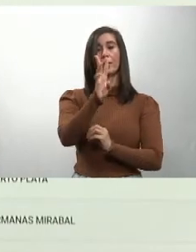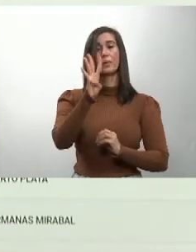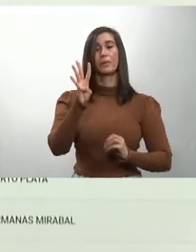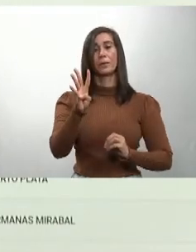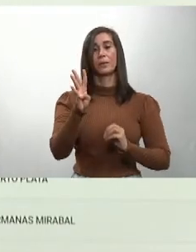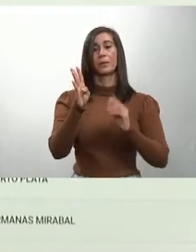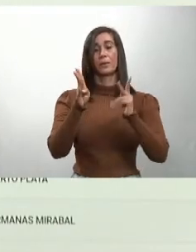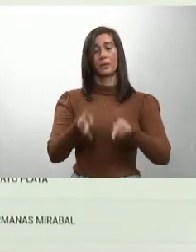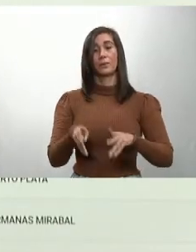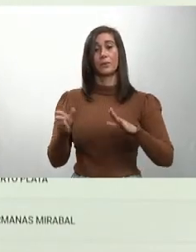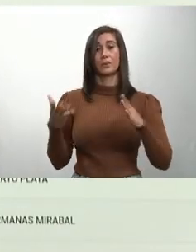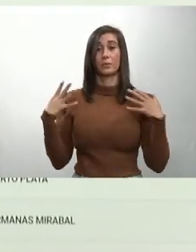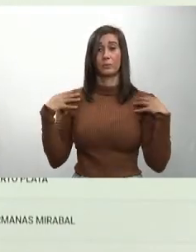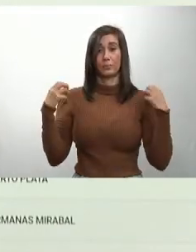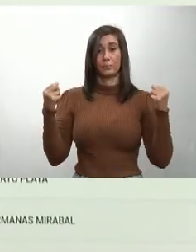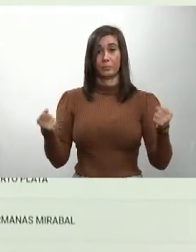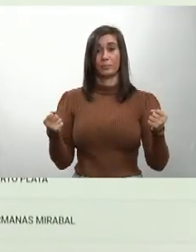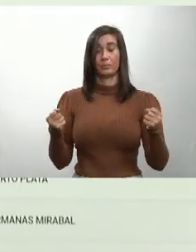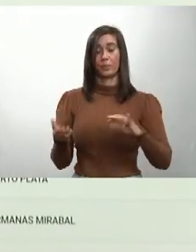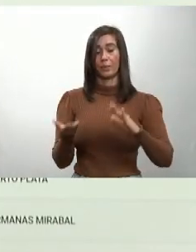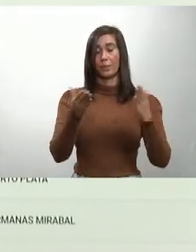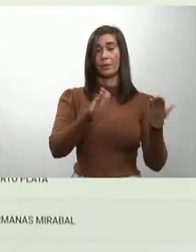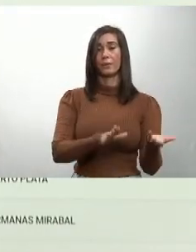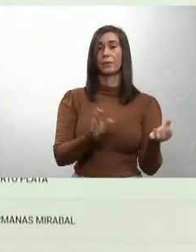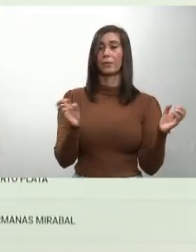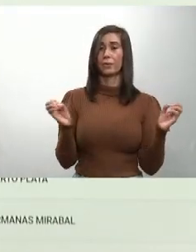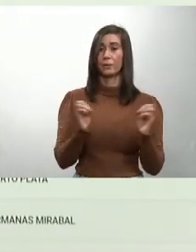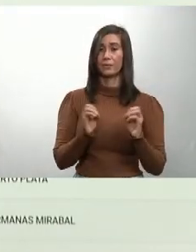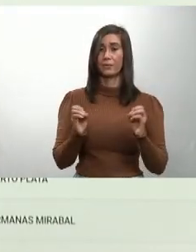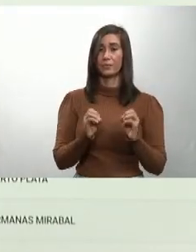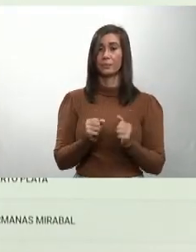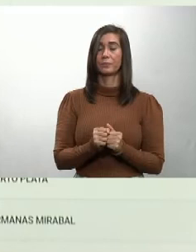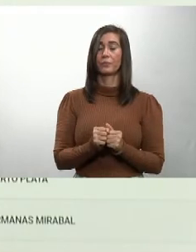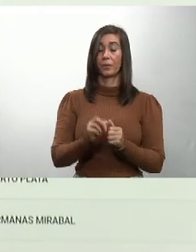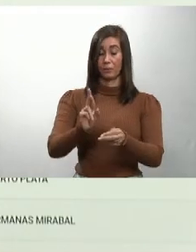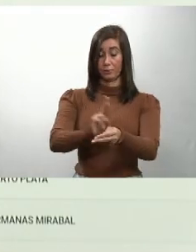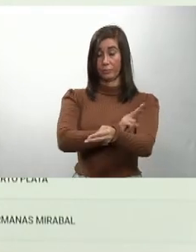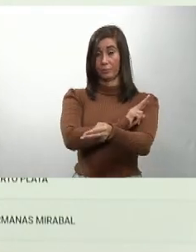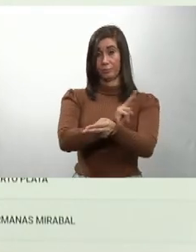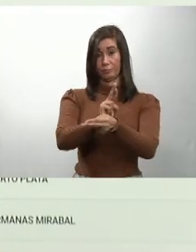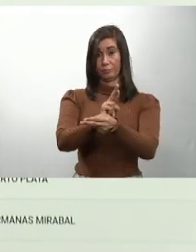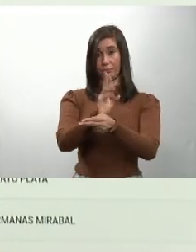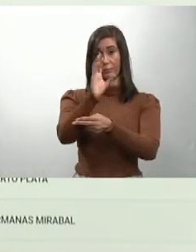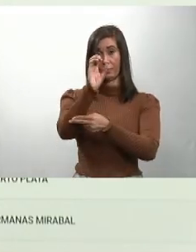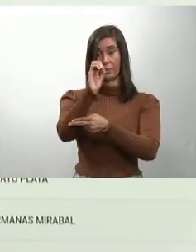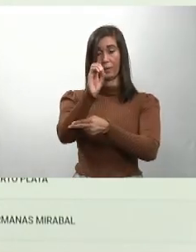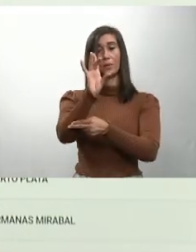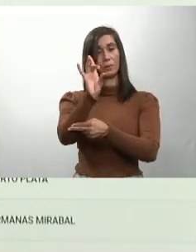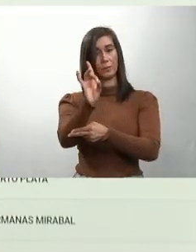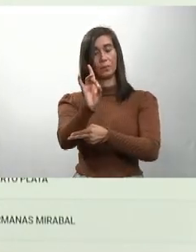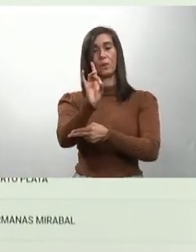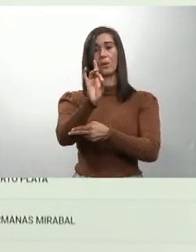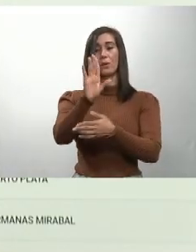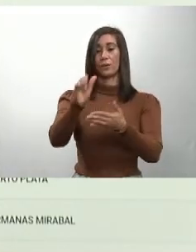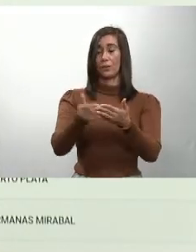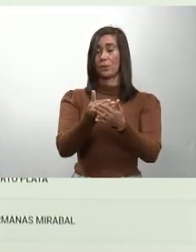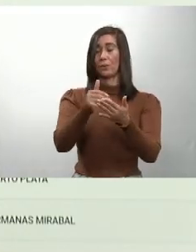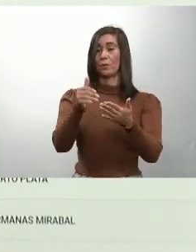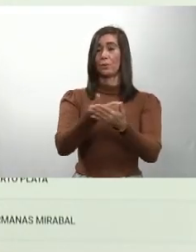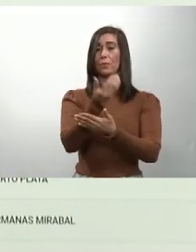recuperados, 0 fallecimientos. La Romana, 08 casos nuevos,